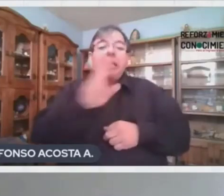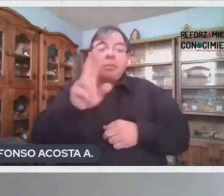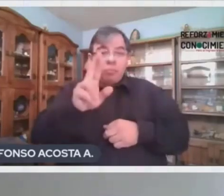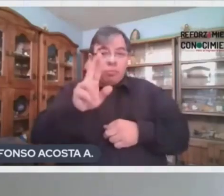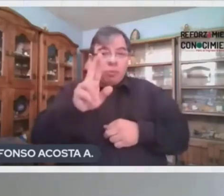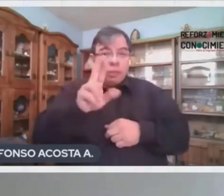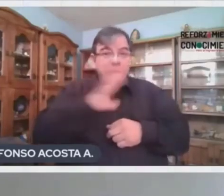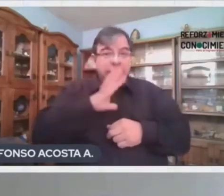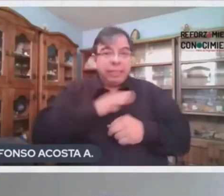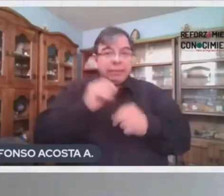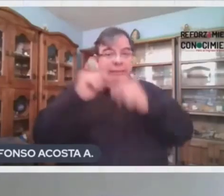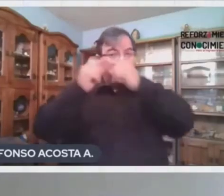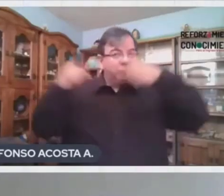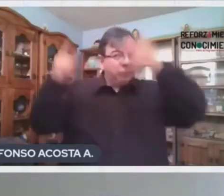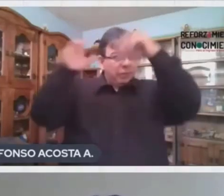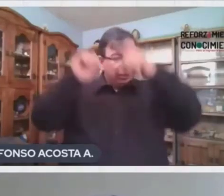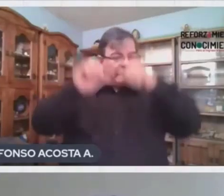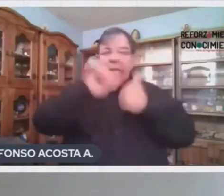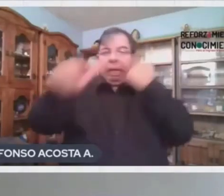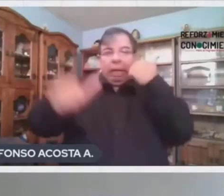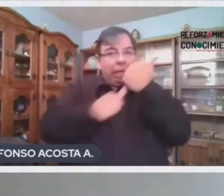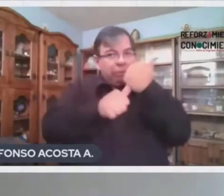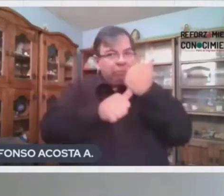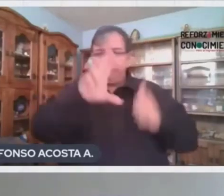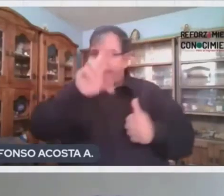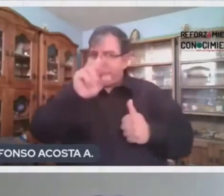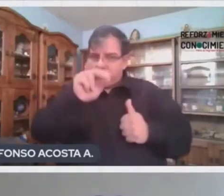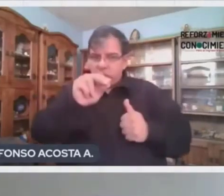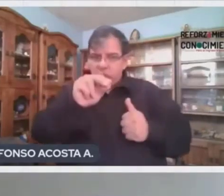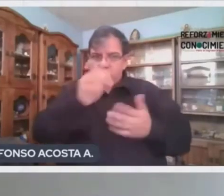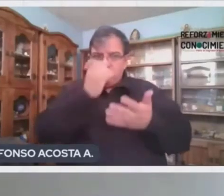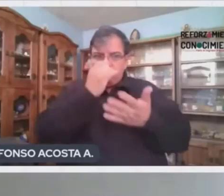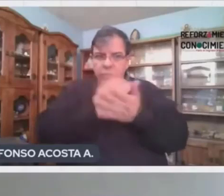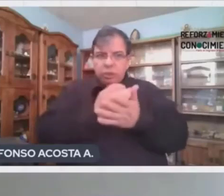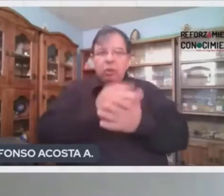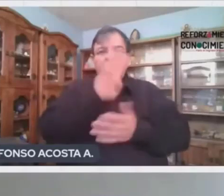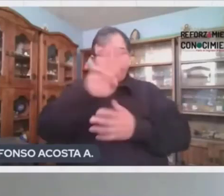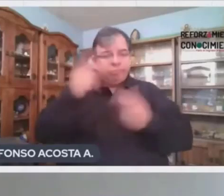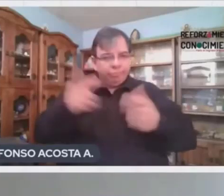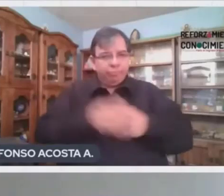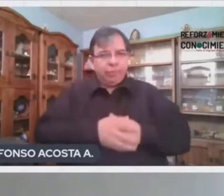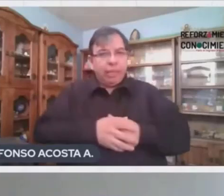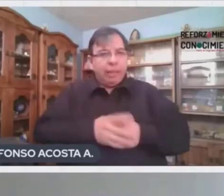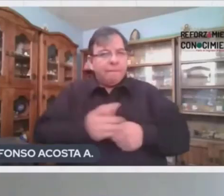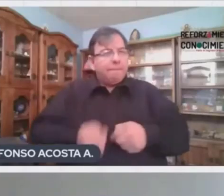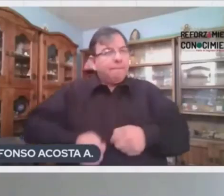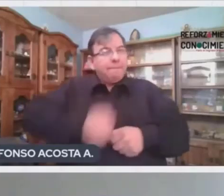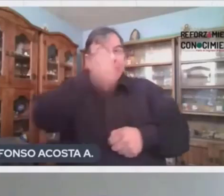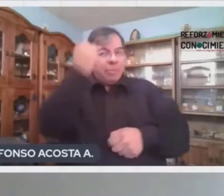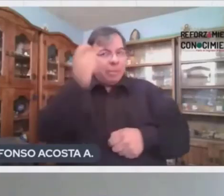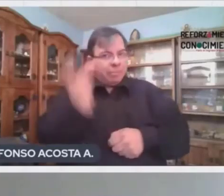y tampoco por inbox. ¿Ok? Así que, listos, va la primer pregunta.